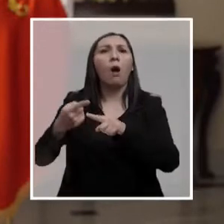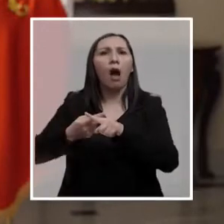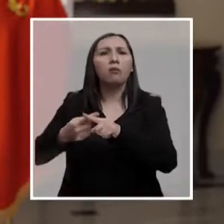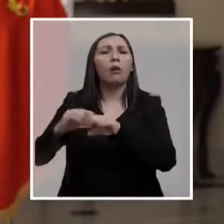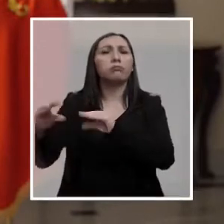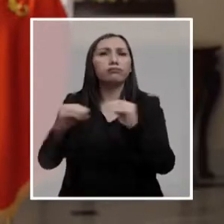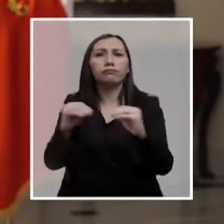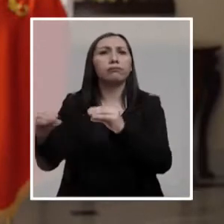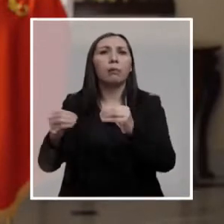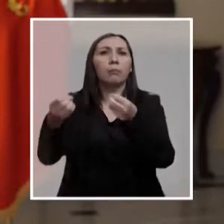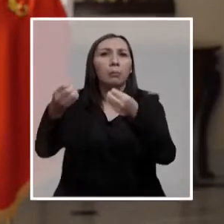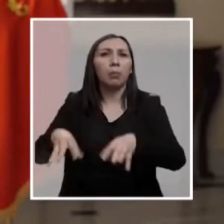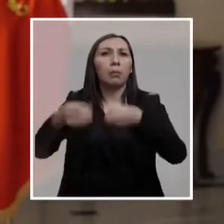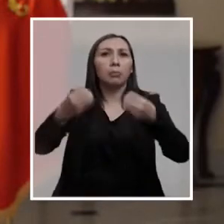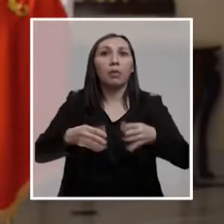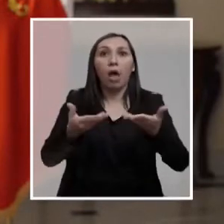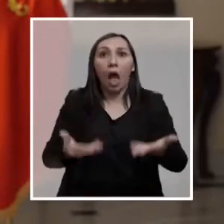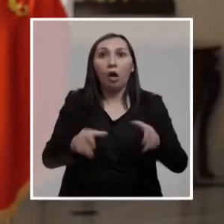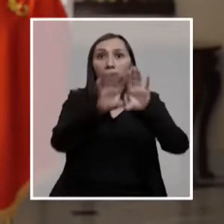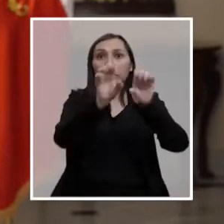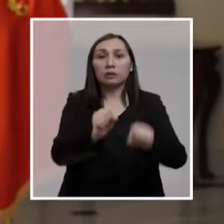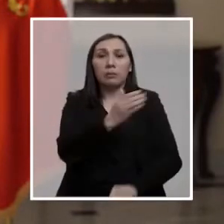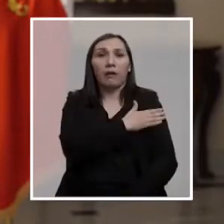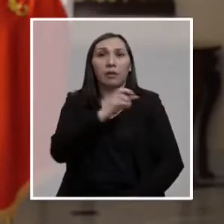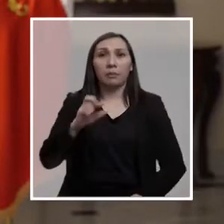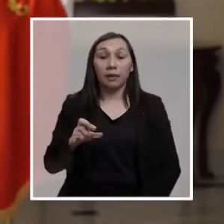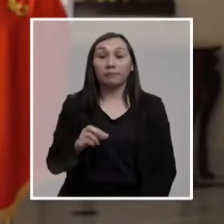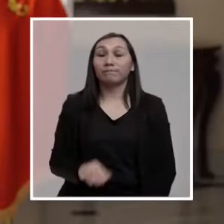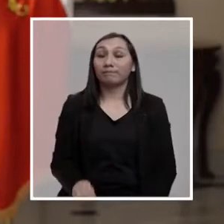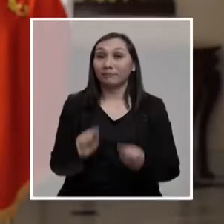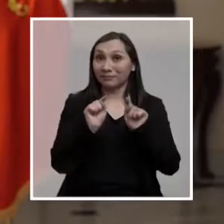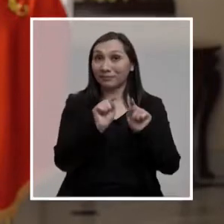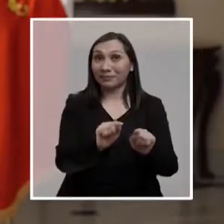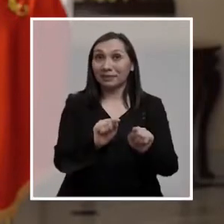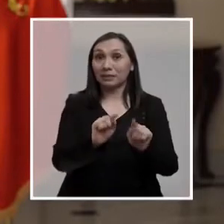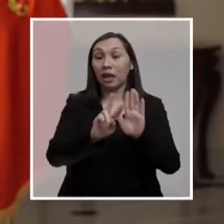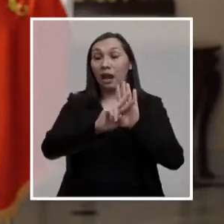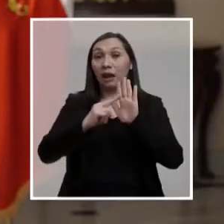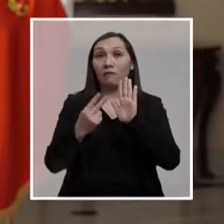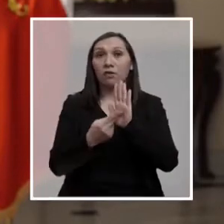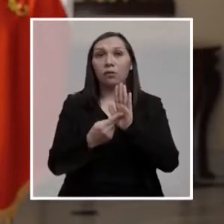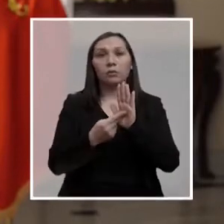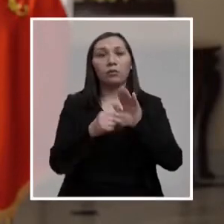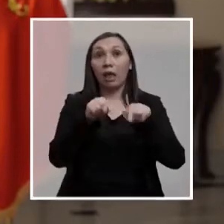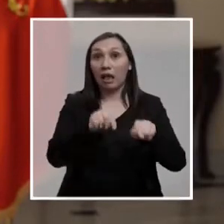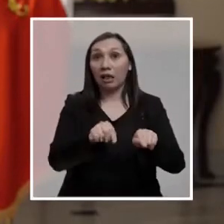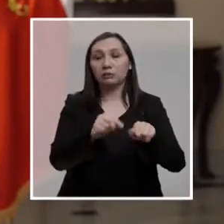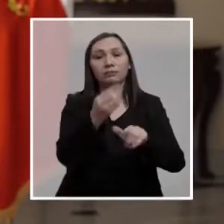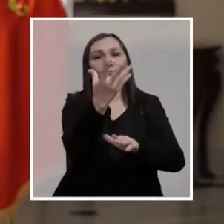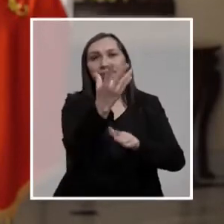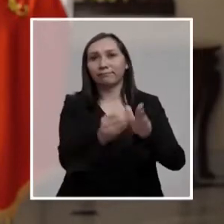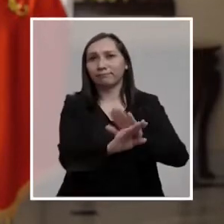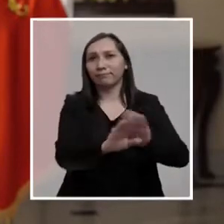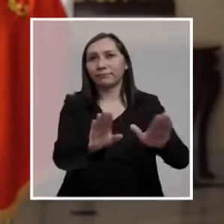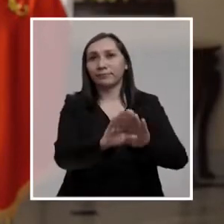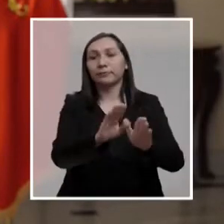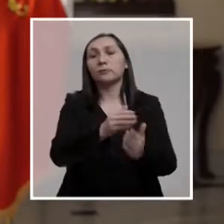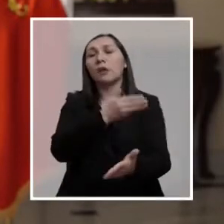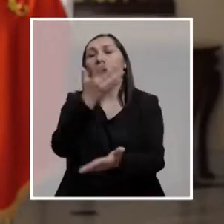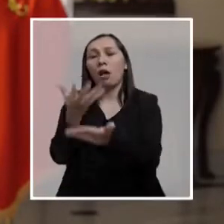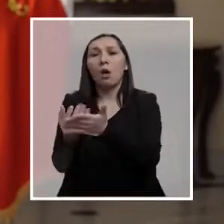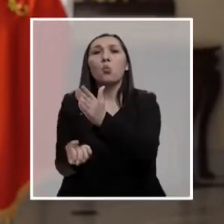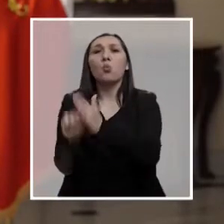y las pérdidas que genera el sistema actual. Las FP en esta reforma se terminan. Existirán